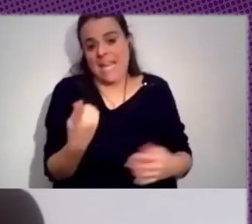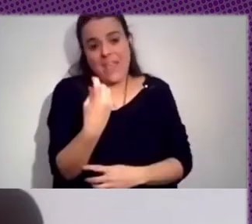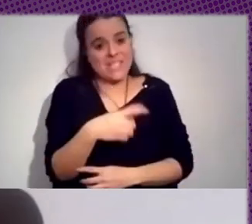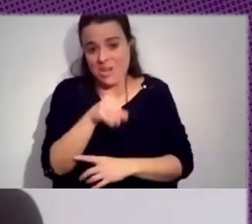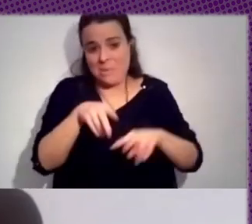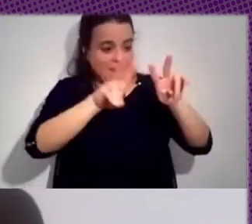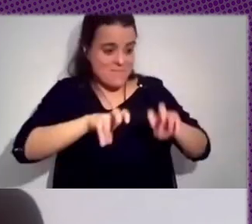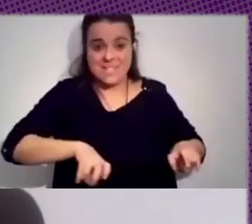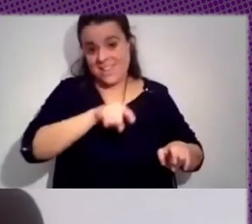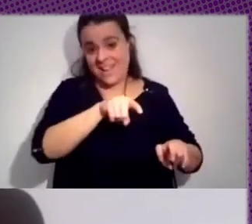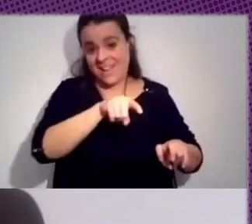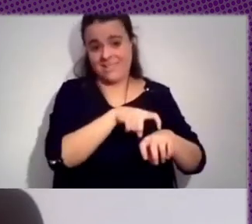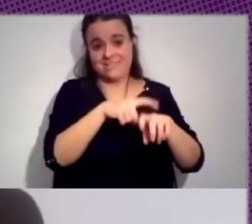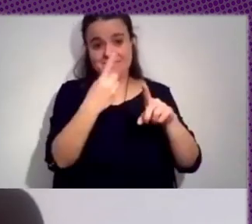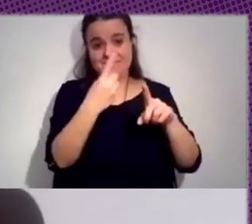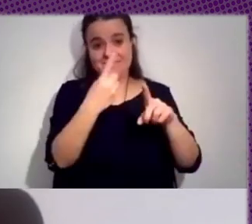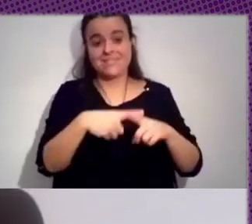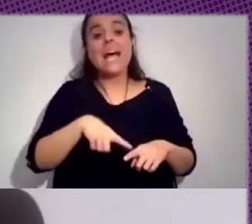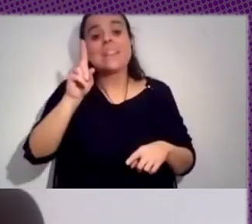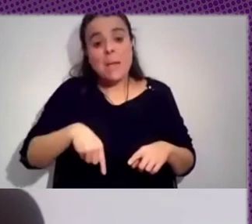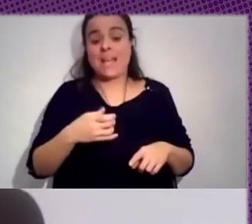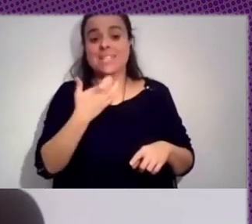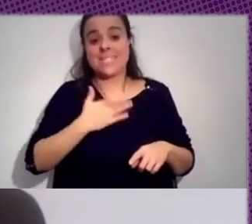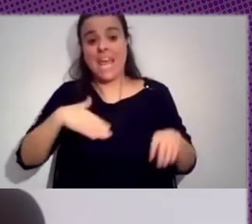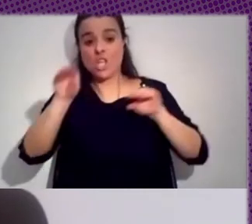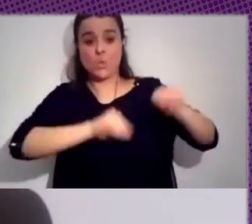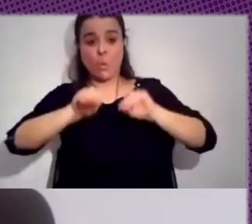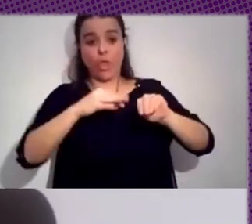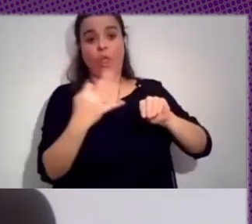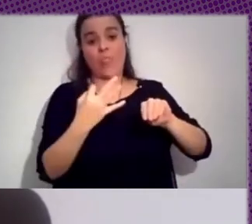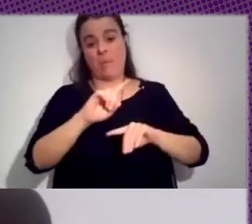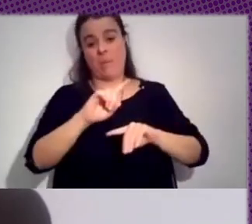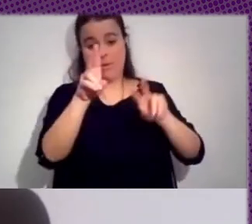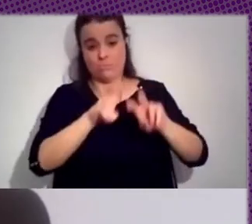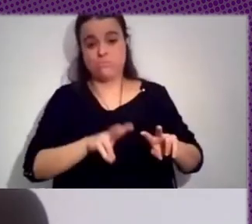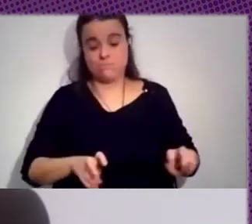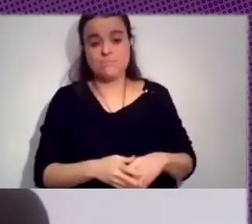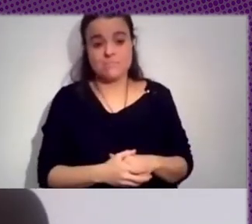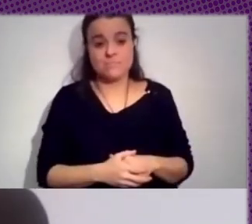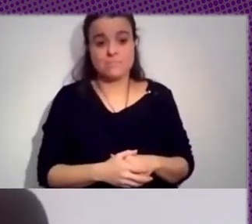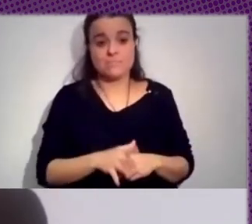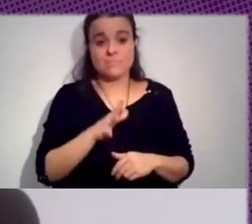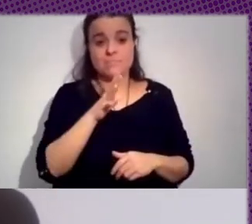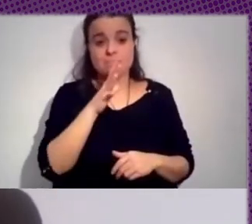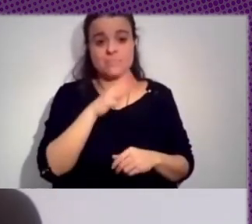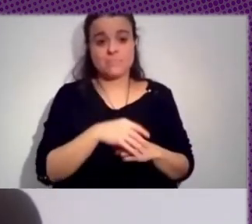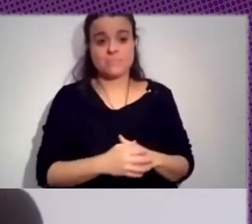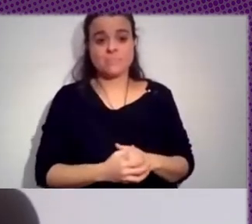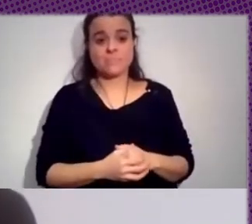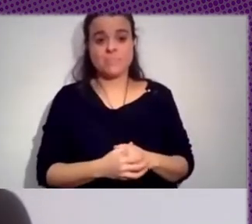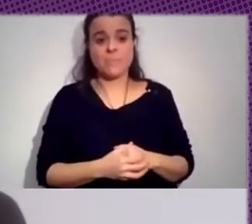fenómenos, ¿no? También para dar una solución, ¿no? Pero está claro que a nivel usuario creo que la clave, muchas veces se pregunta qué hacemos con esto,